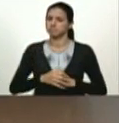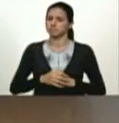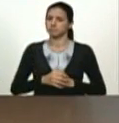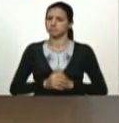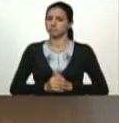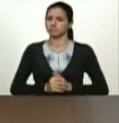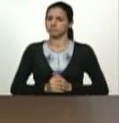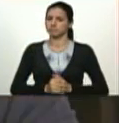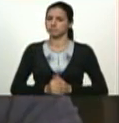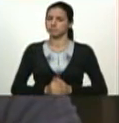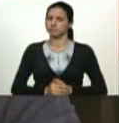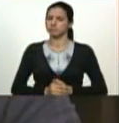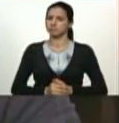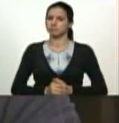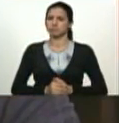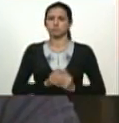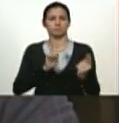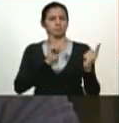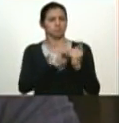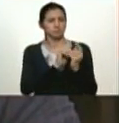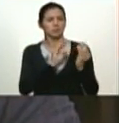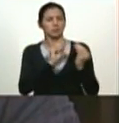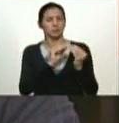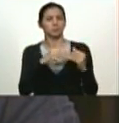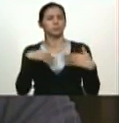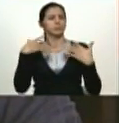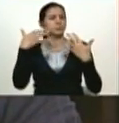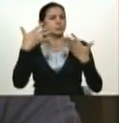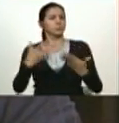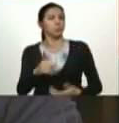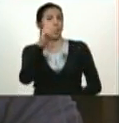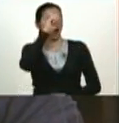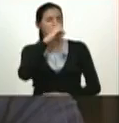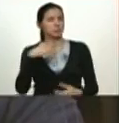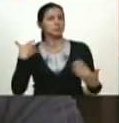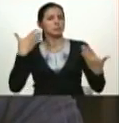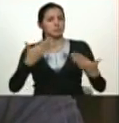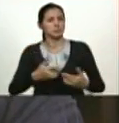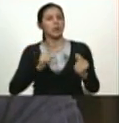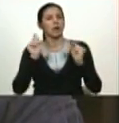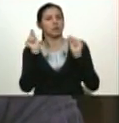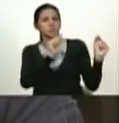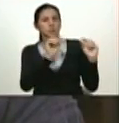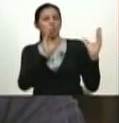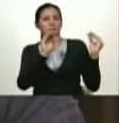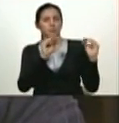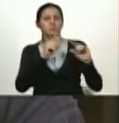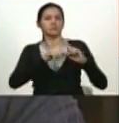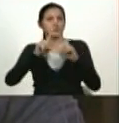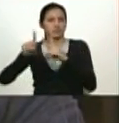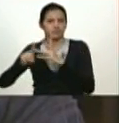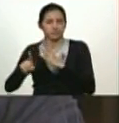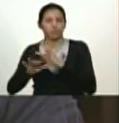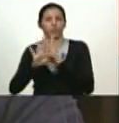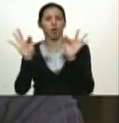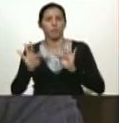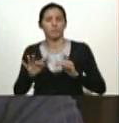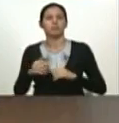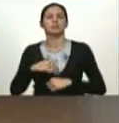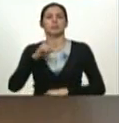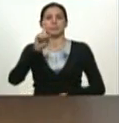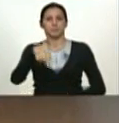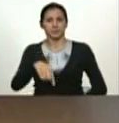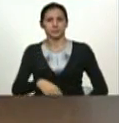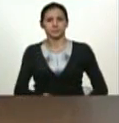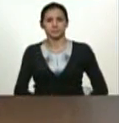Abad hemos conversado mucho durante bastante tiempo más de un año hemos conversado sobre diversas opciones igualmente he creado